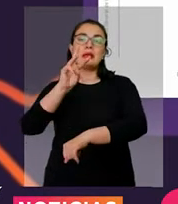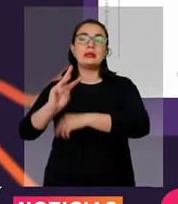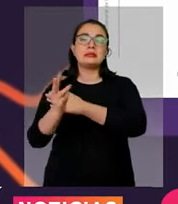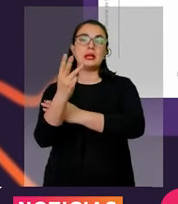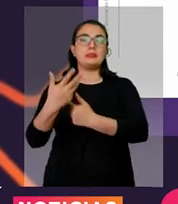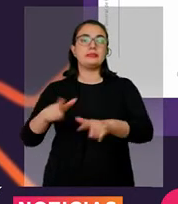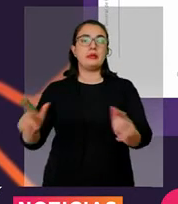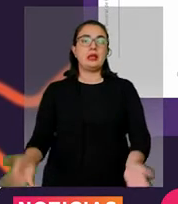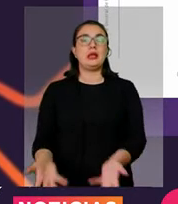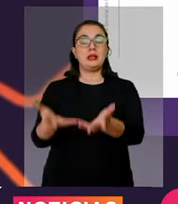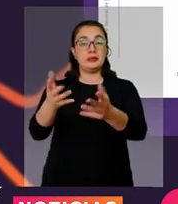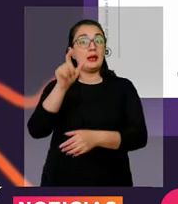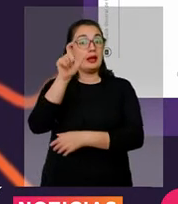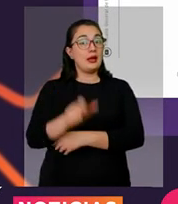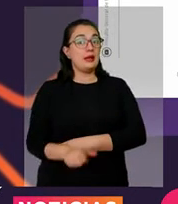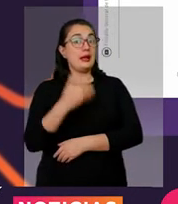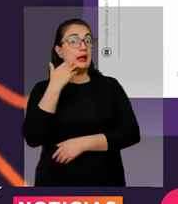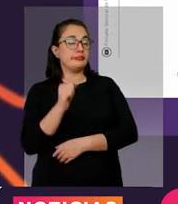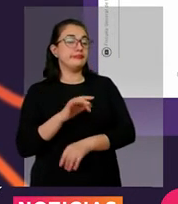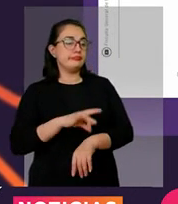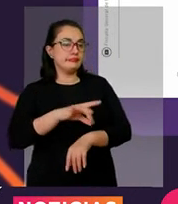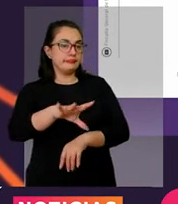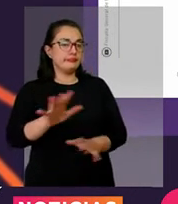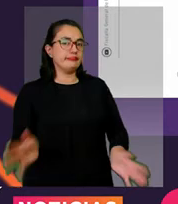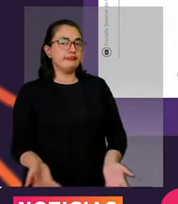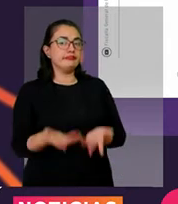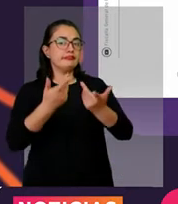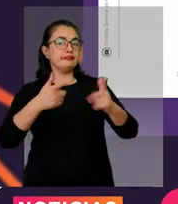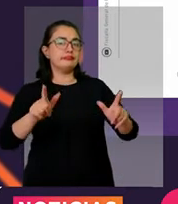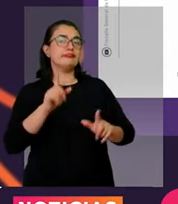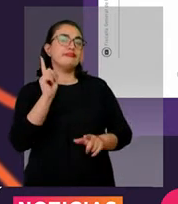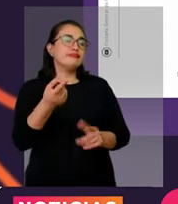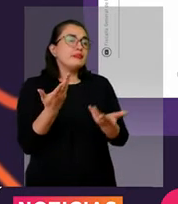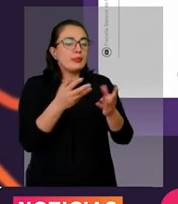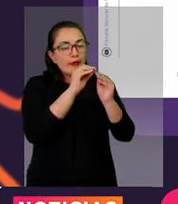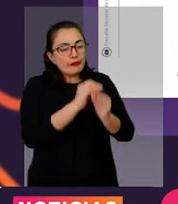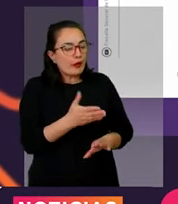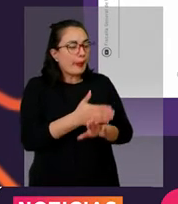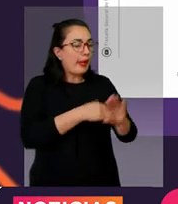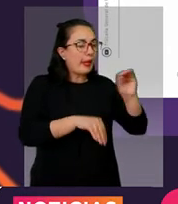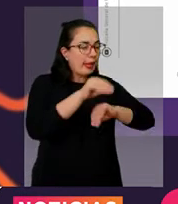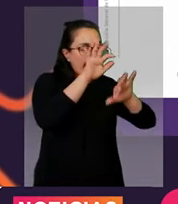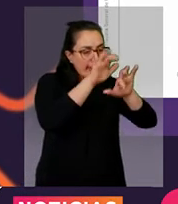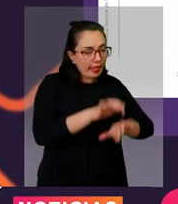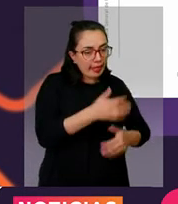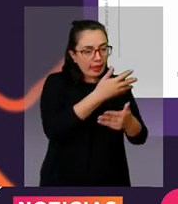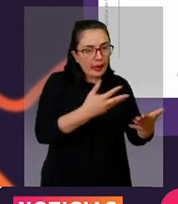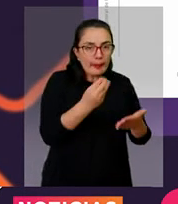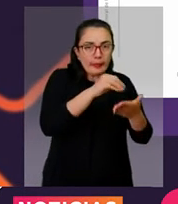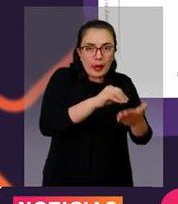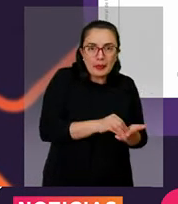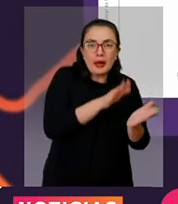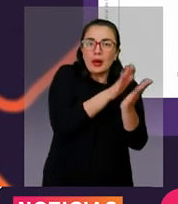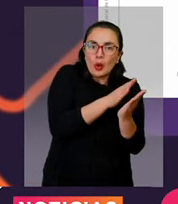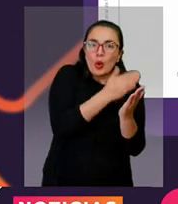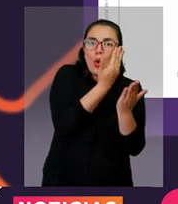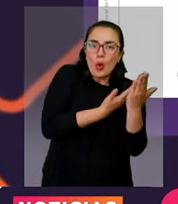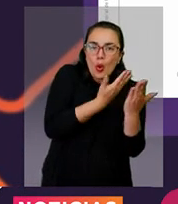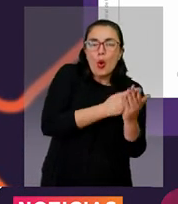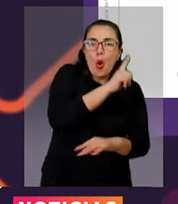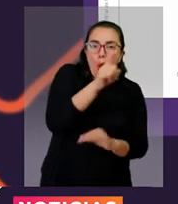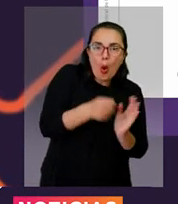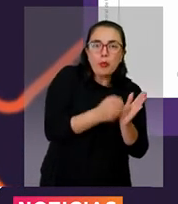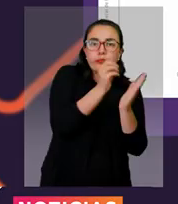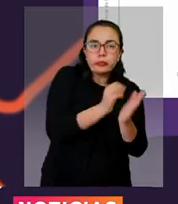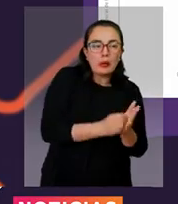judicial dejó en libertad a los iniciados por errores de forma. Entre estos, omisiones en la expedición de las órdenes de captura por parte del juez 61